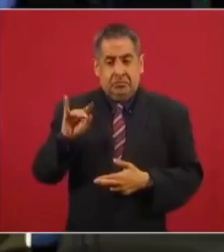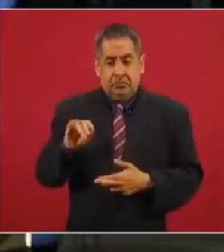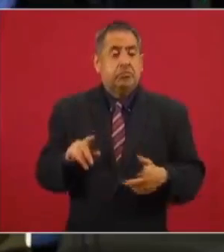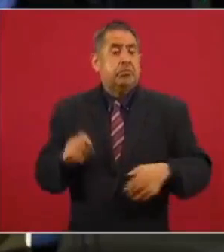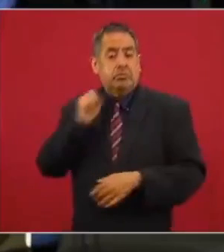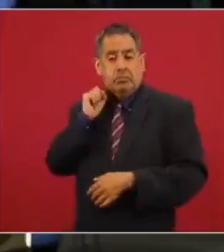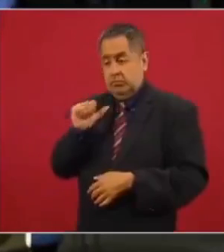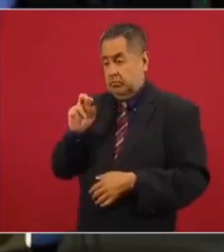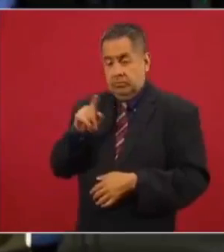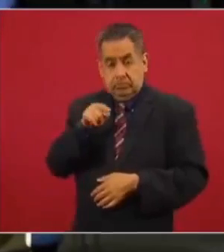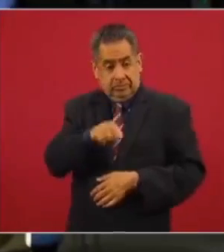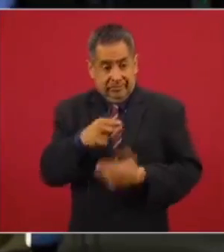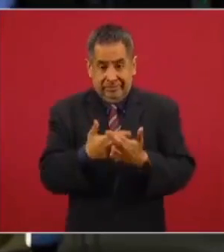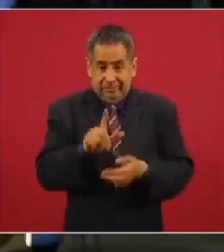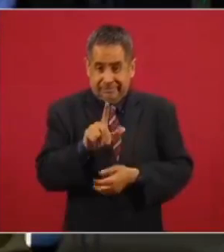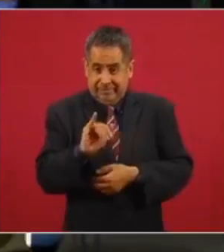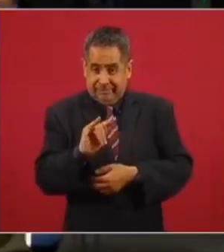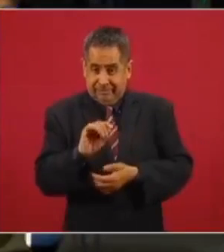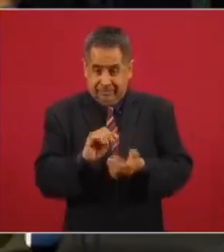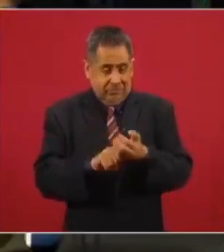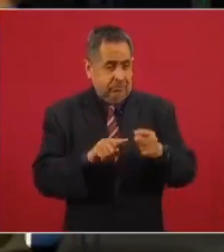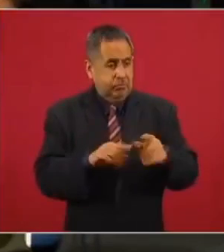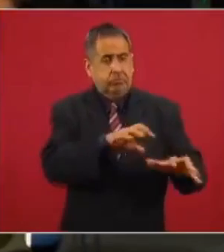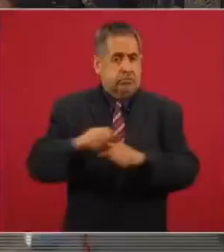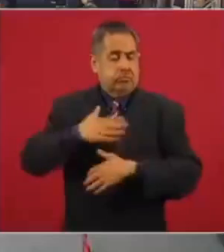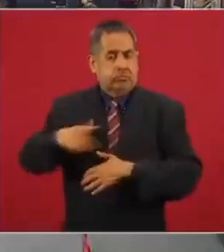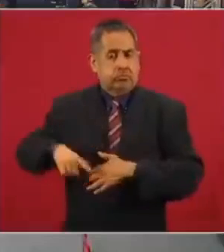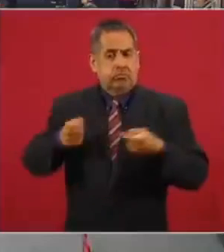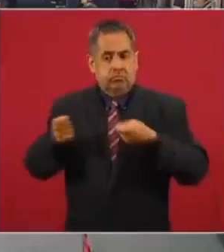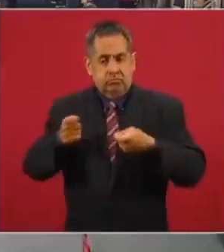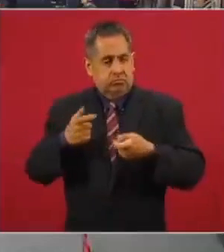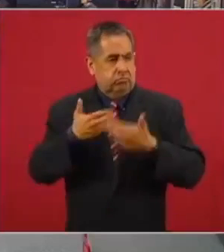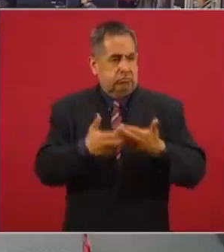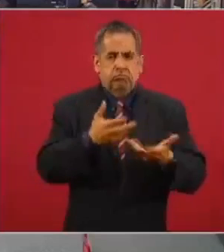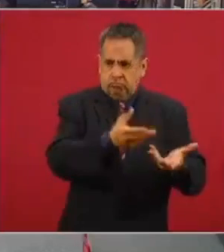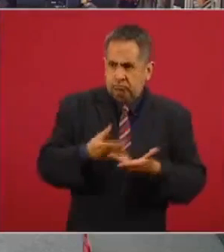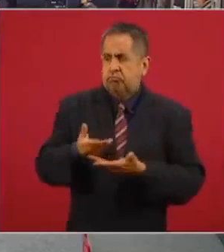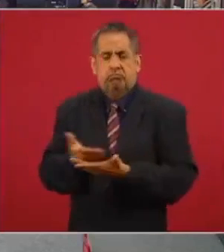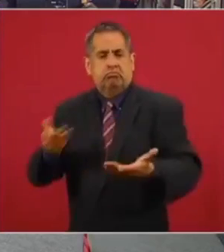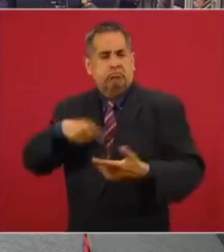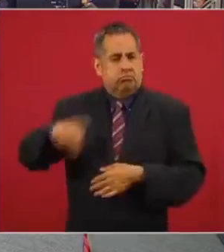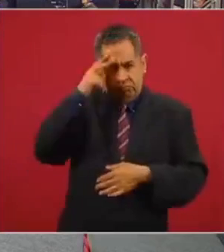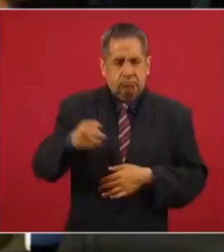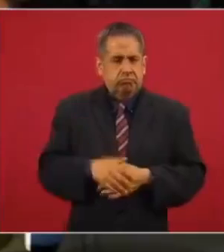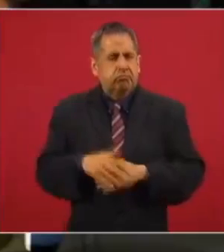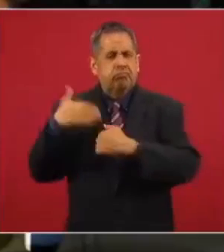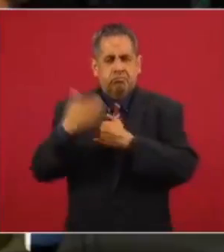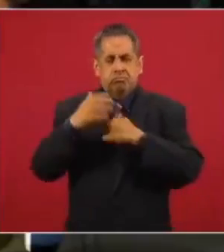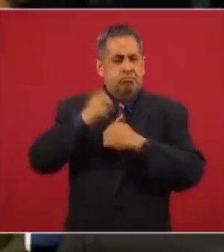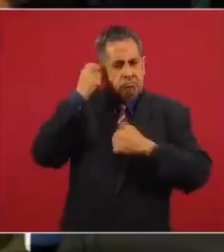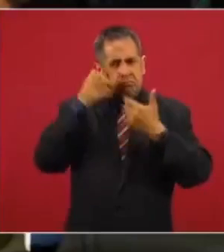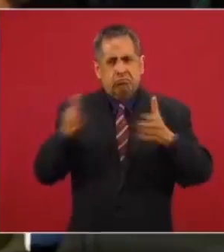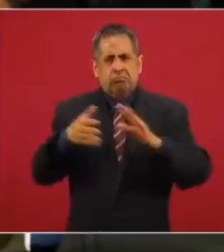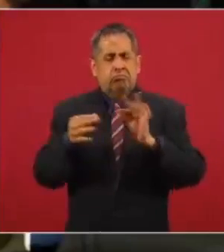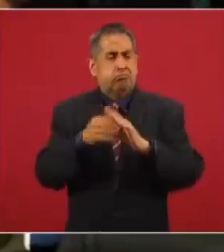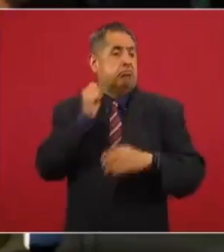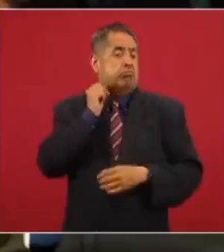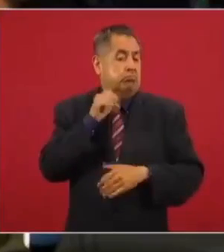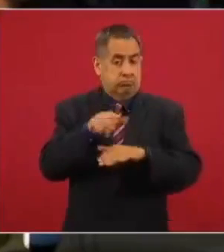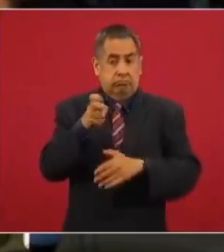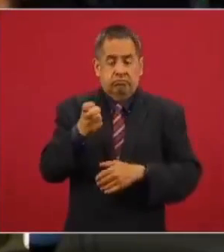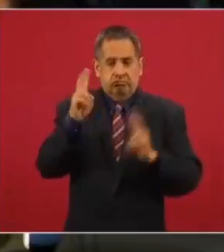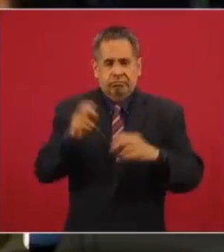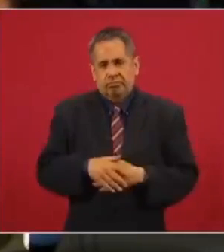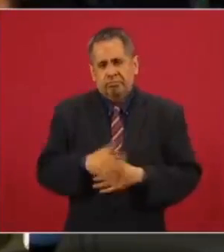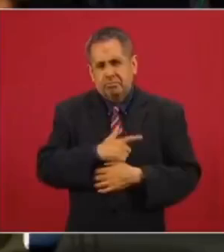Armenta presentó una iniciativa buscando que este mineral sea retomado por el estado y obviamente la riqueza sea repartida en el caso de los mexicanos. Va haber un foro abierto en el Senado de la República al